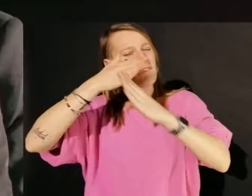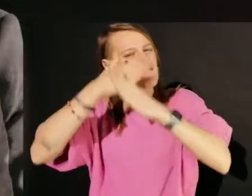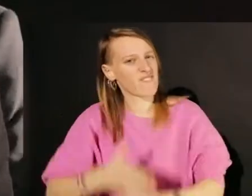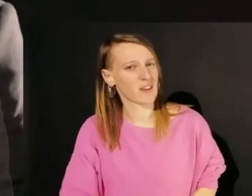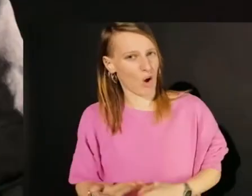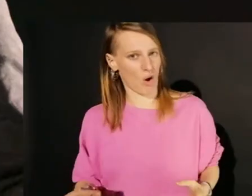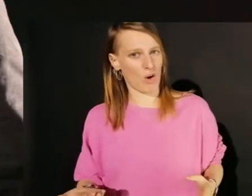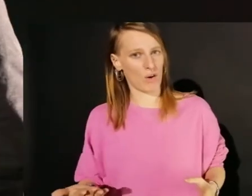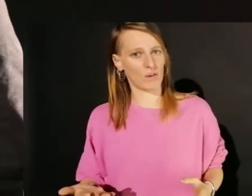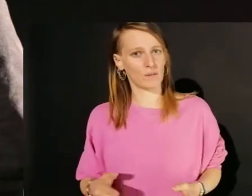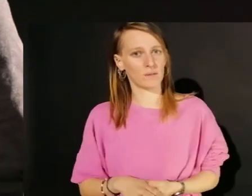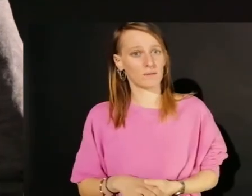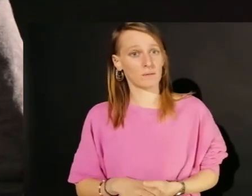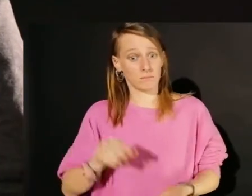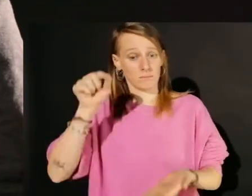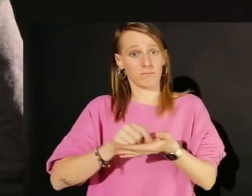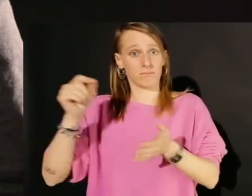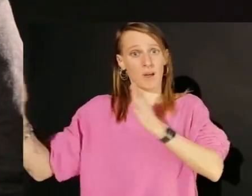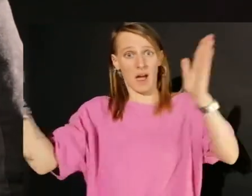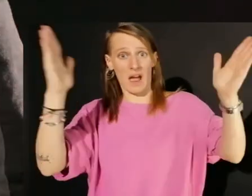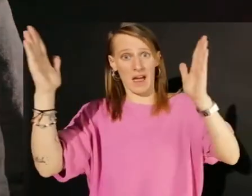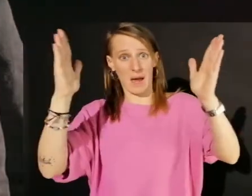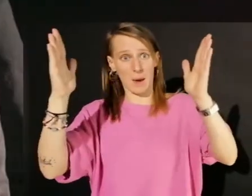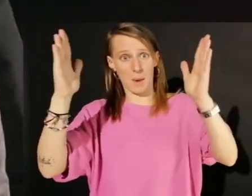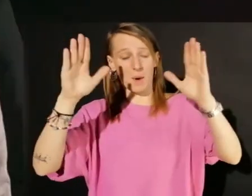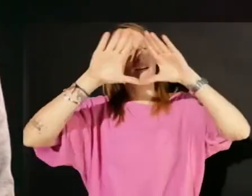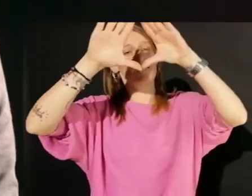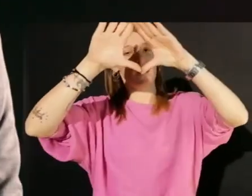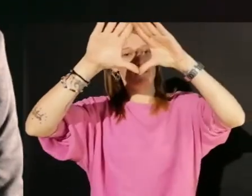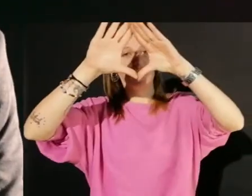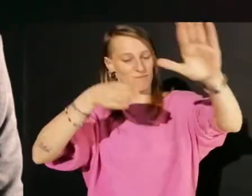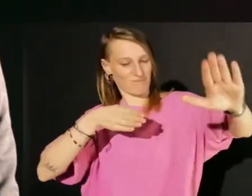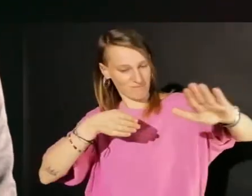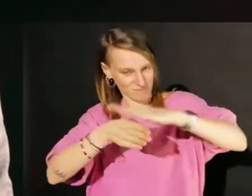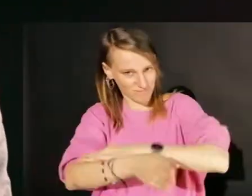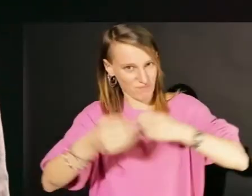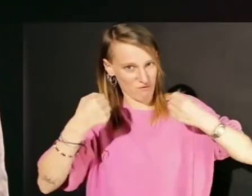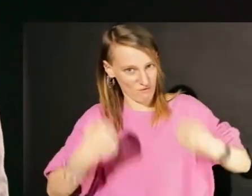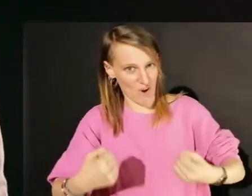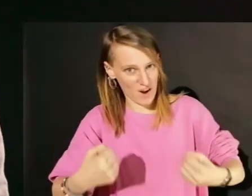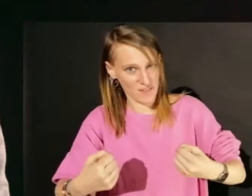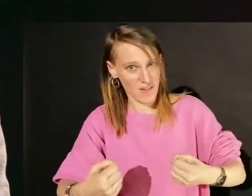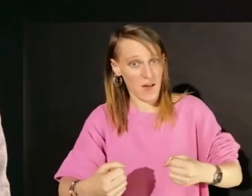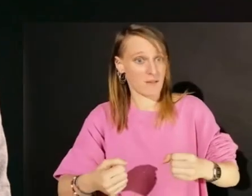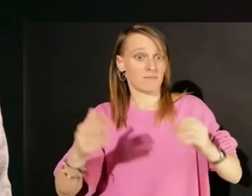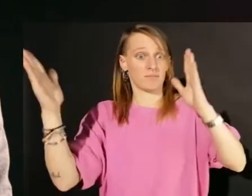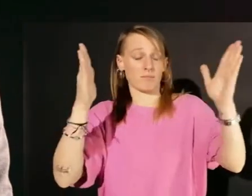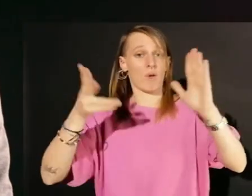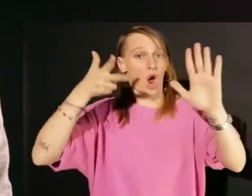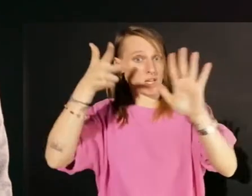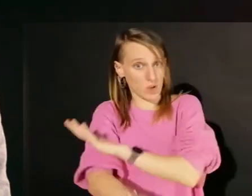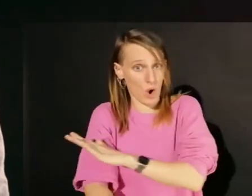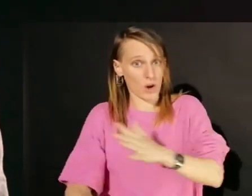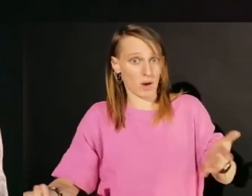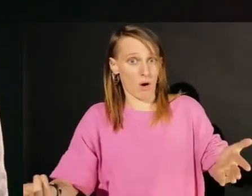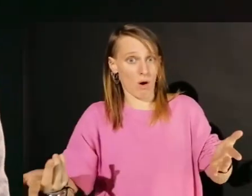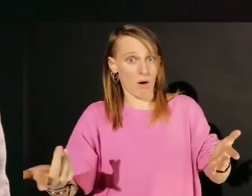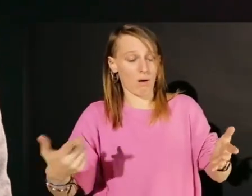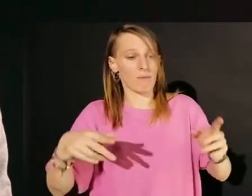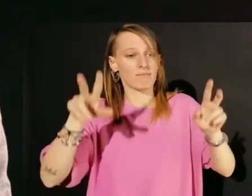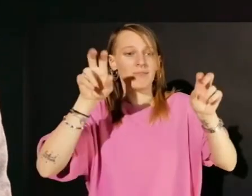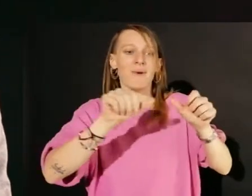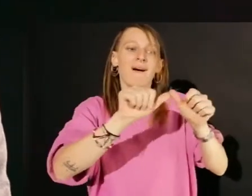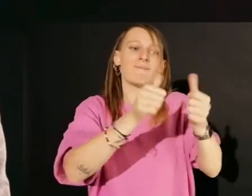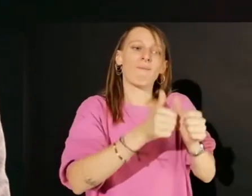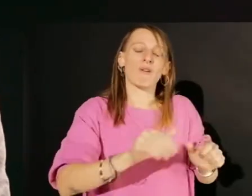ya, y de repente hemos entrado de lleno en la era del feminismo, en otro momento histórico donde ya no